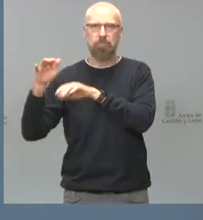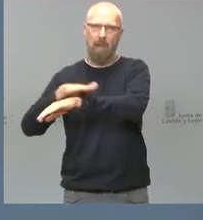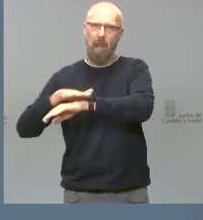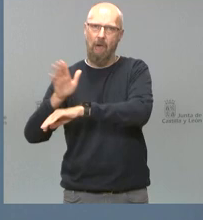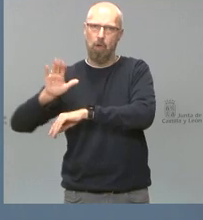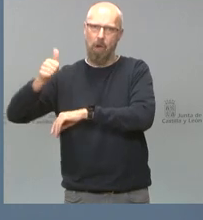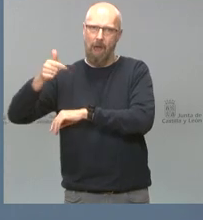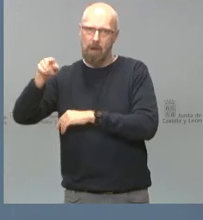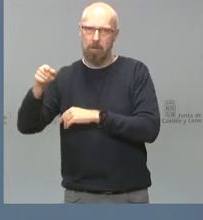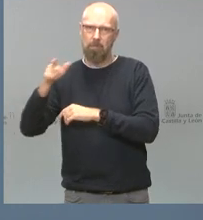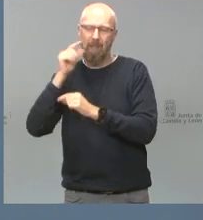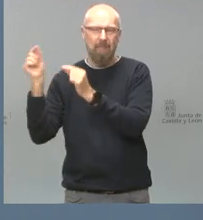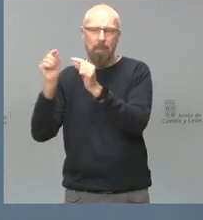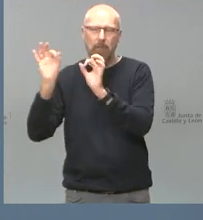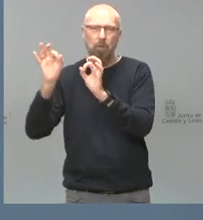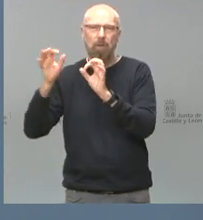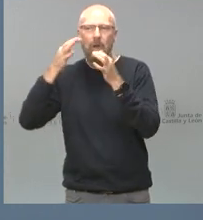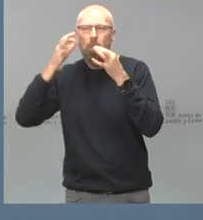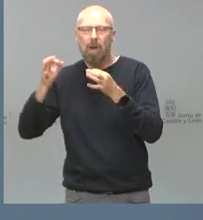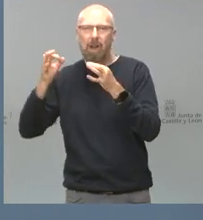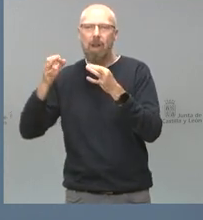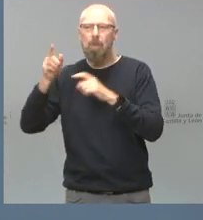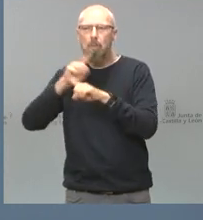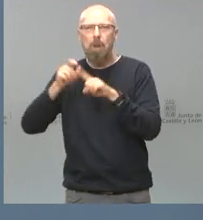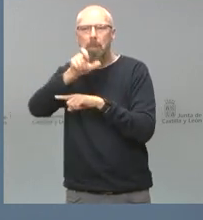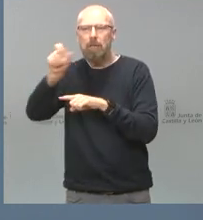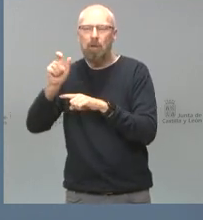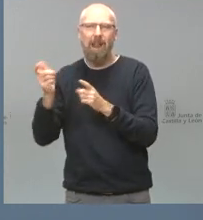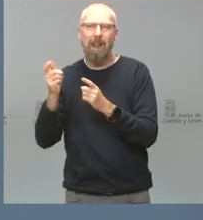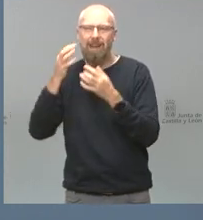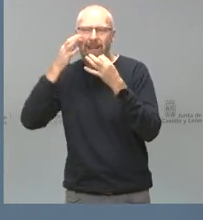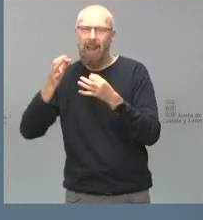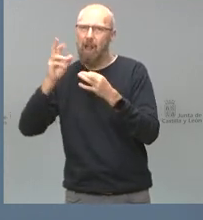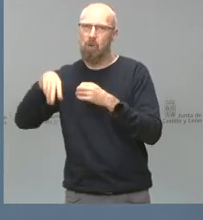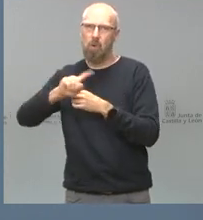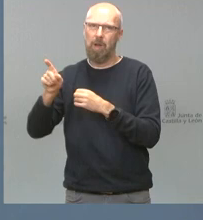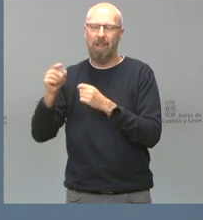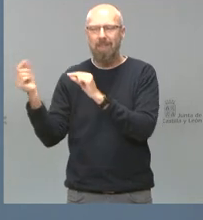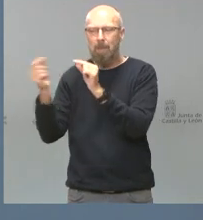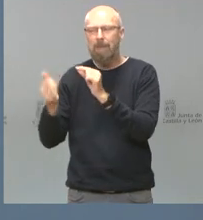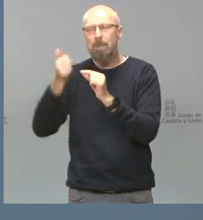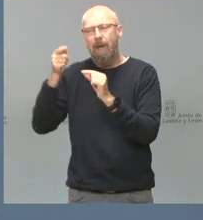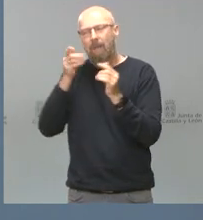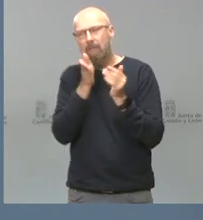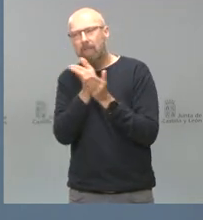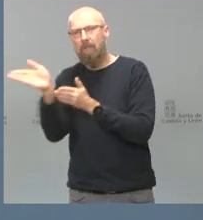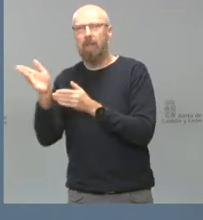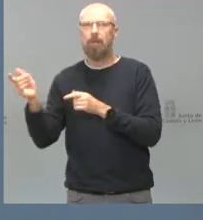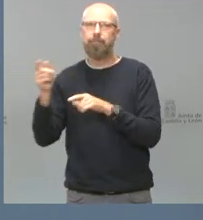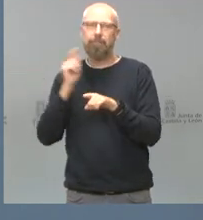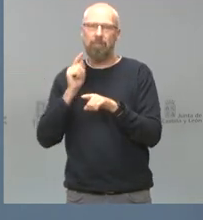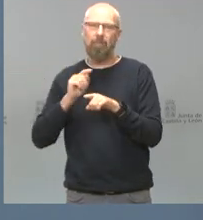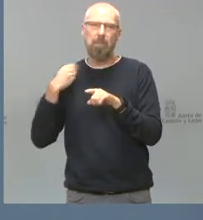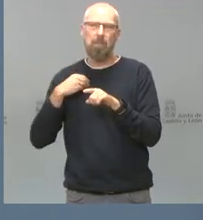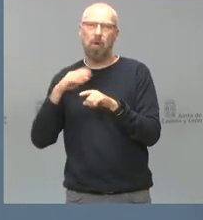poco que ver con la realidad de los problemas concretos de las personas, donde los debates están orientados o bien a eliminar el delito de sedición